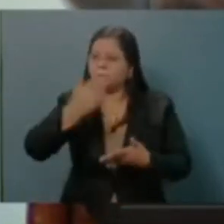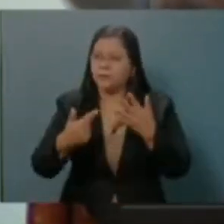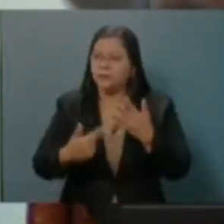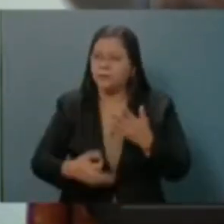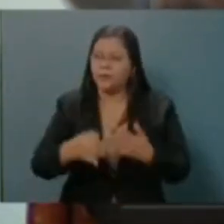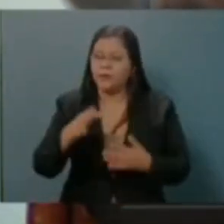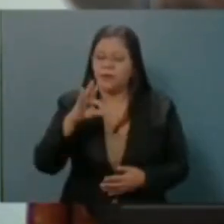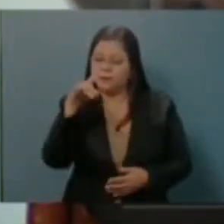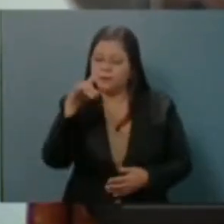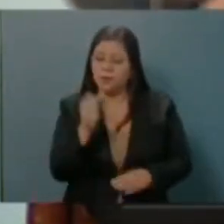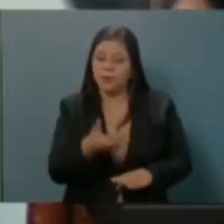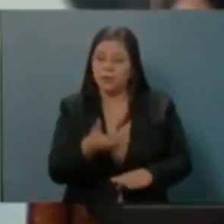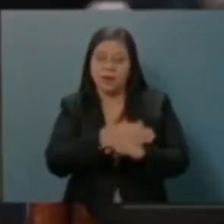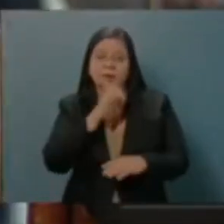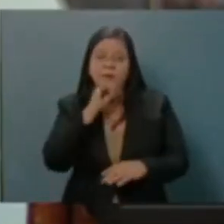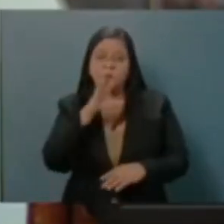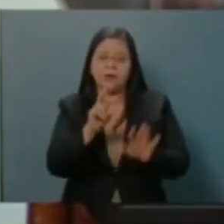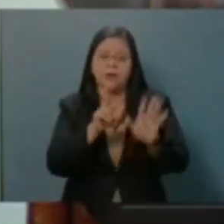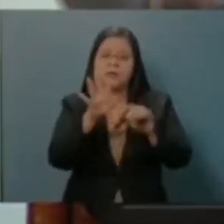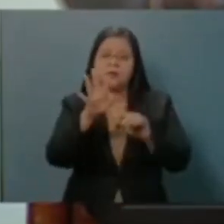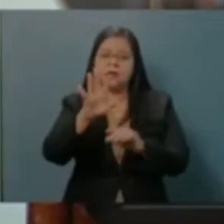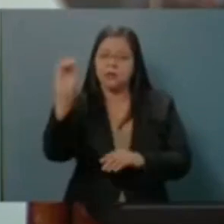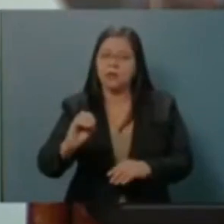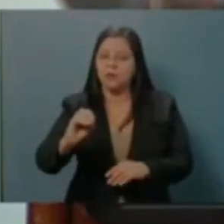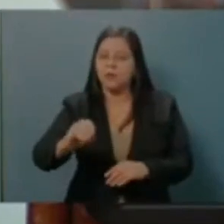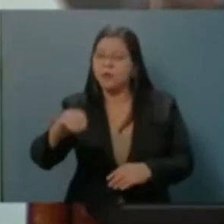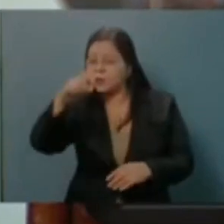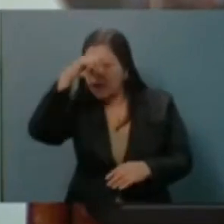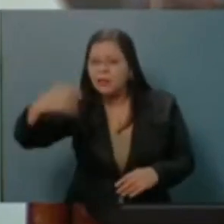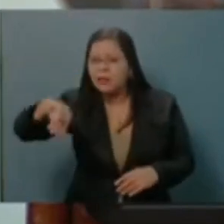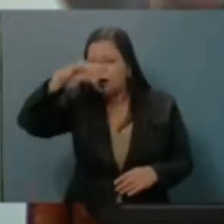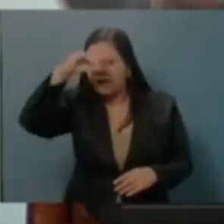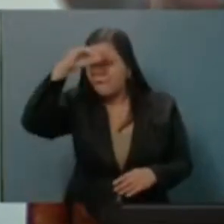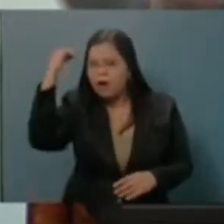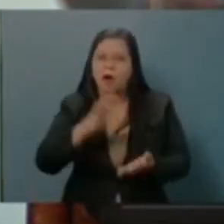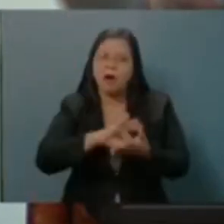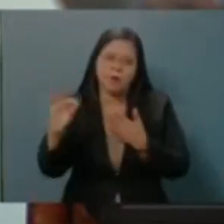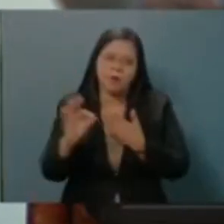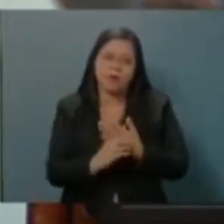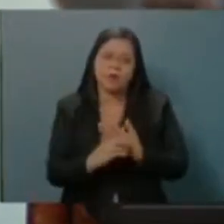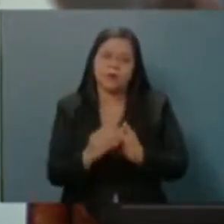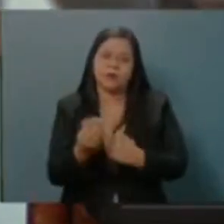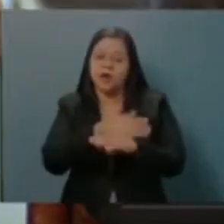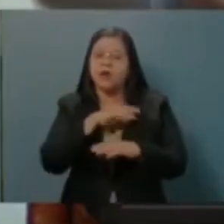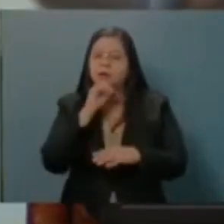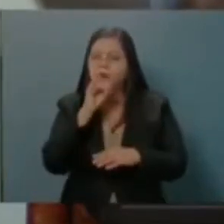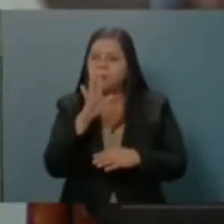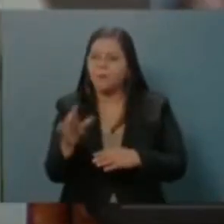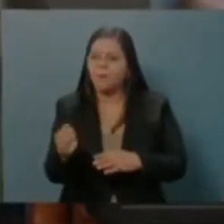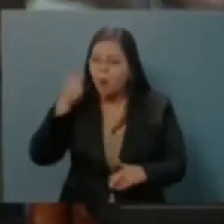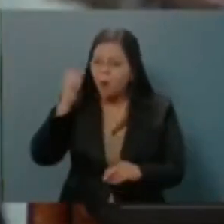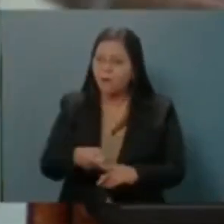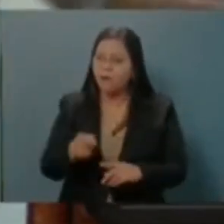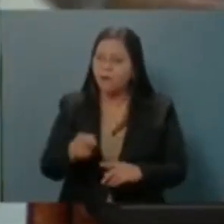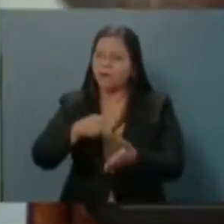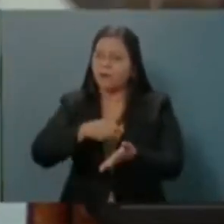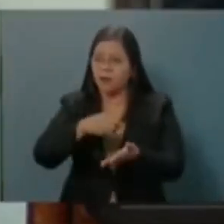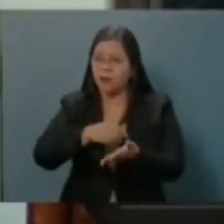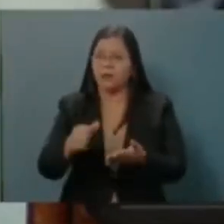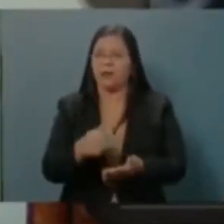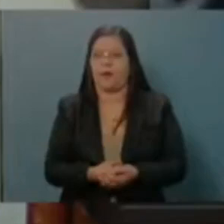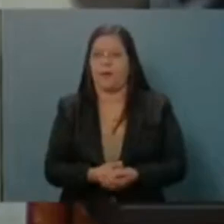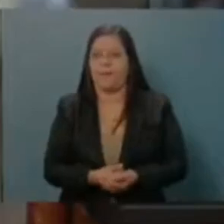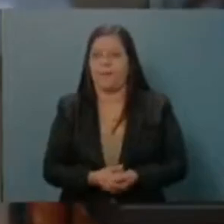que el 75% es para obras y proyectos. Alguien mencionaba las obligaciones que tienen las alcaldías y los